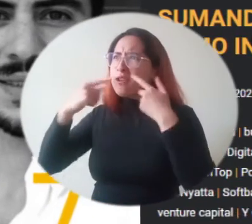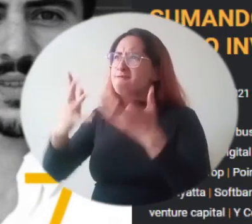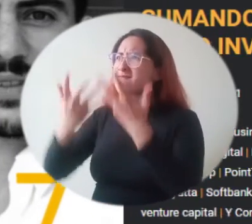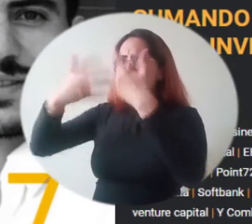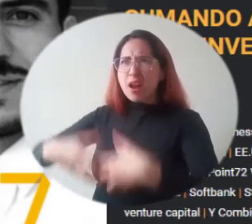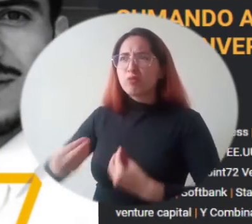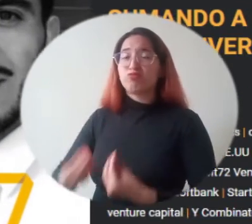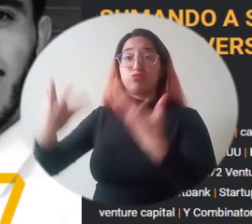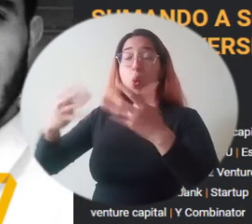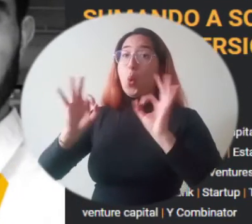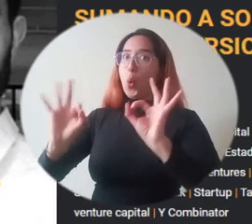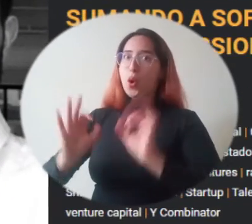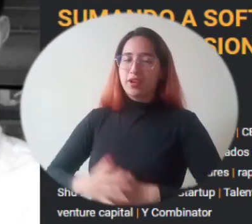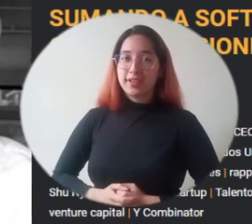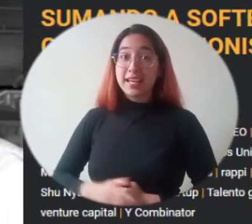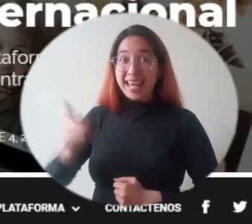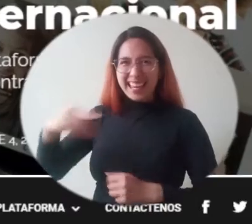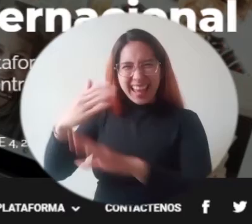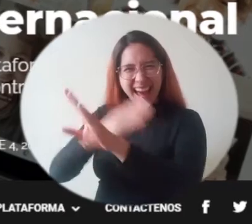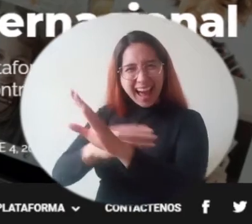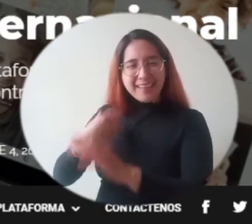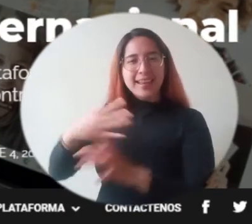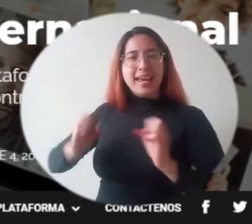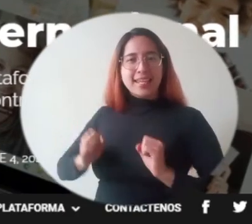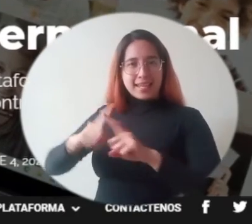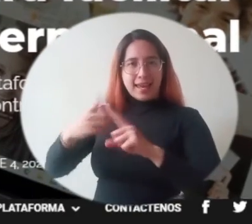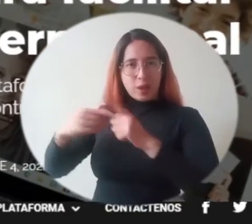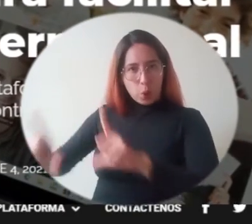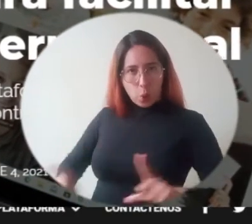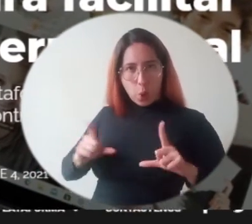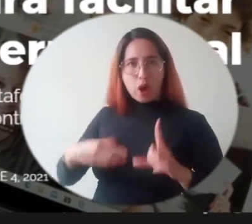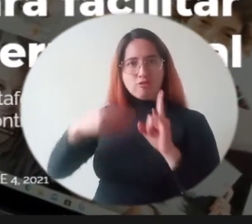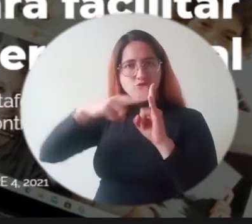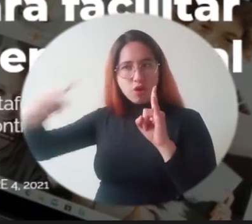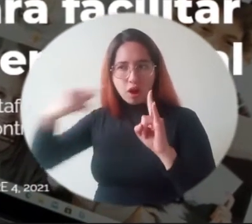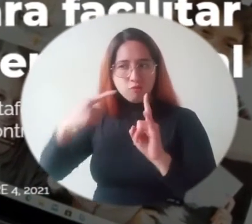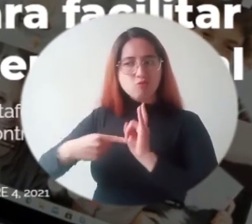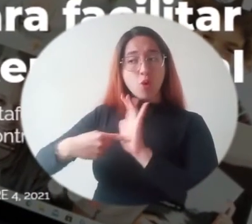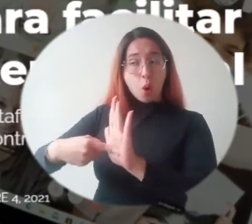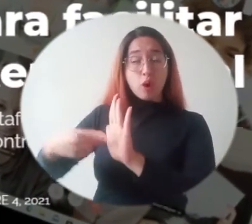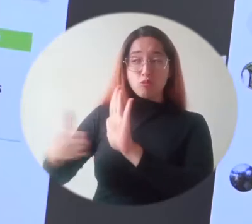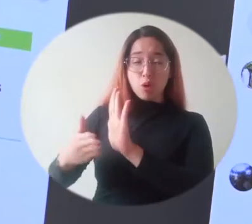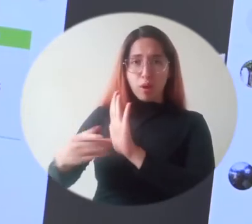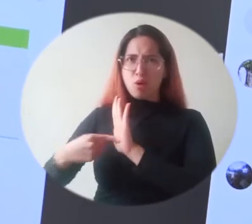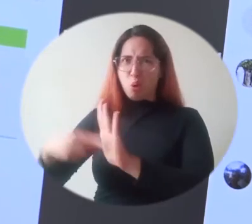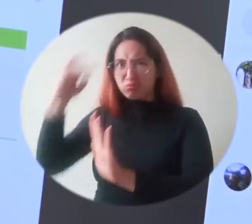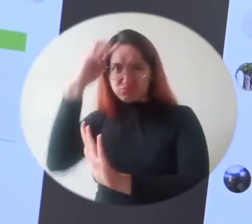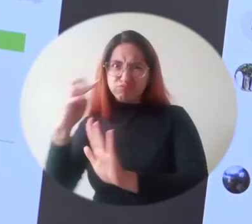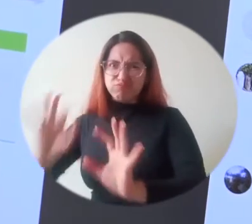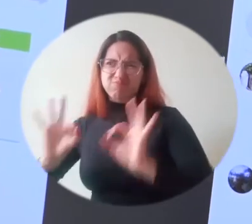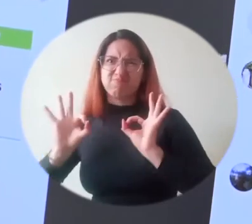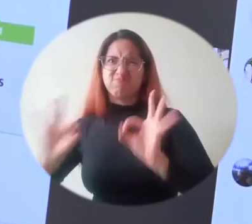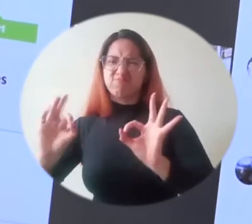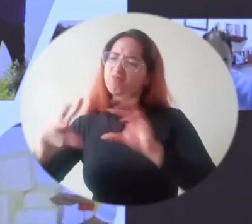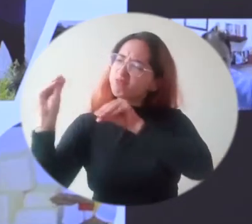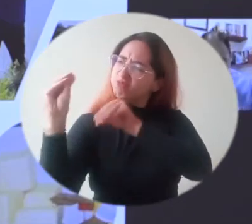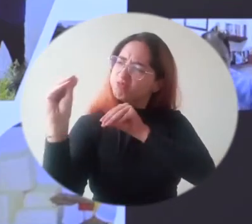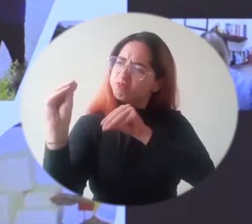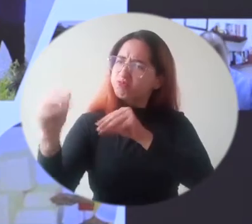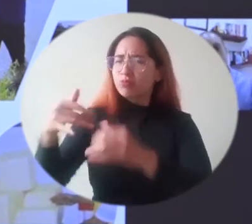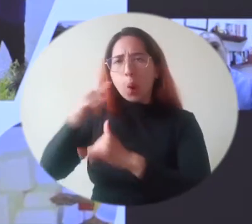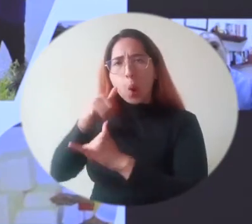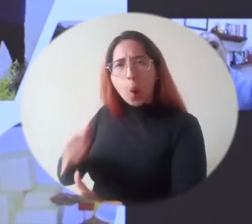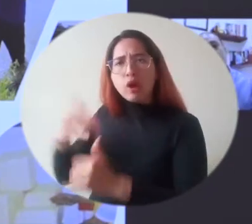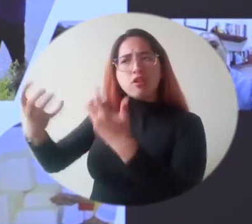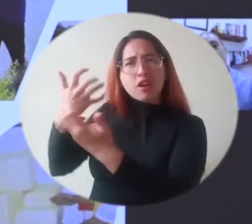empresario conforma el grupo de graduados que demuestran la formación de calidad de Unimagdalena, como lo ha venido resaltando el Programa de Ingeniería de Sistemas en la